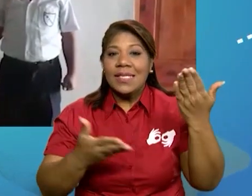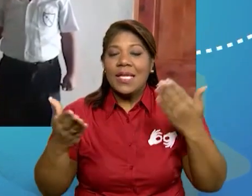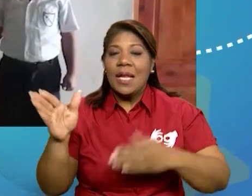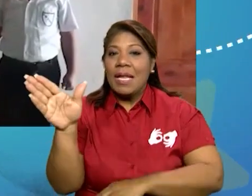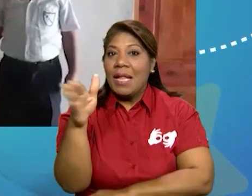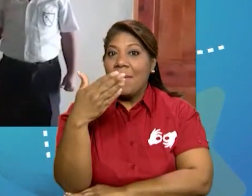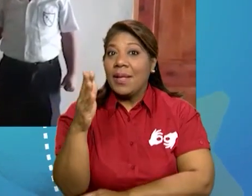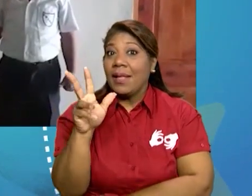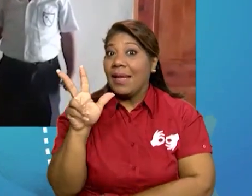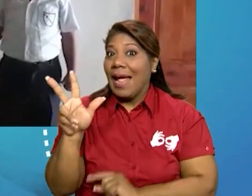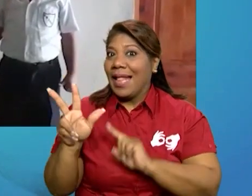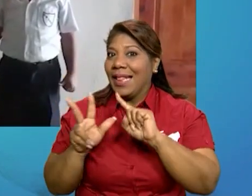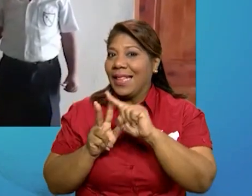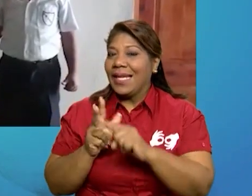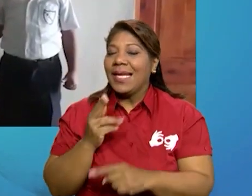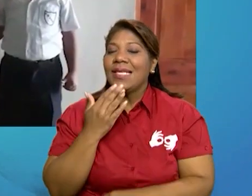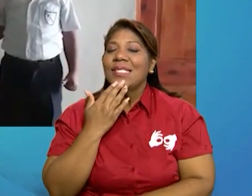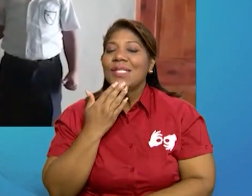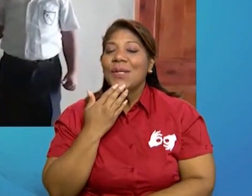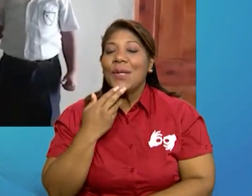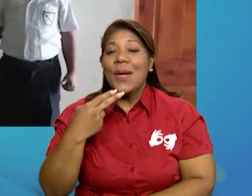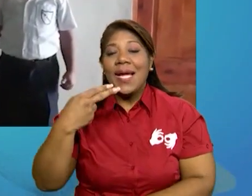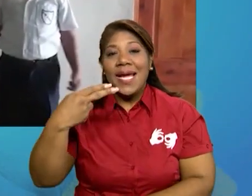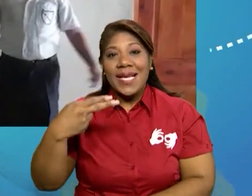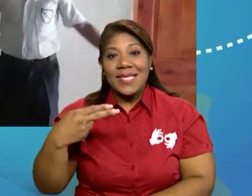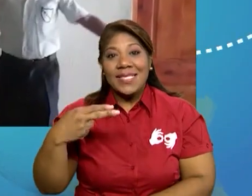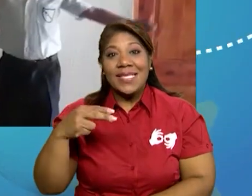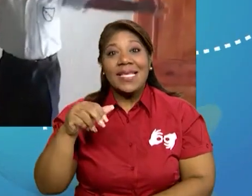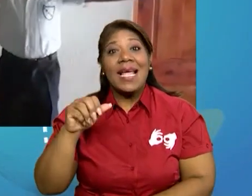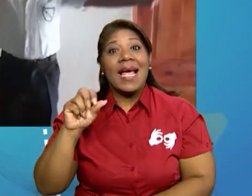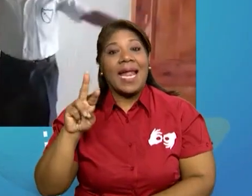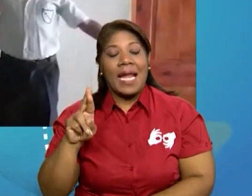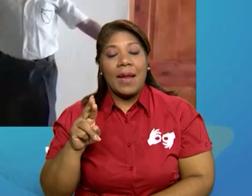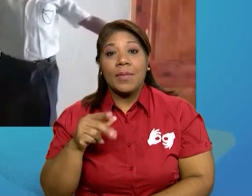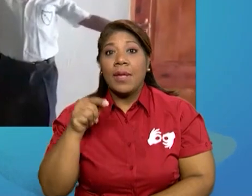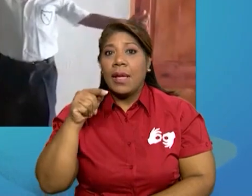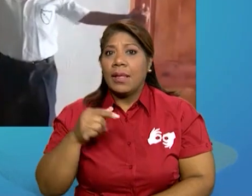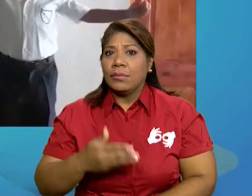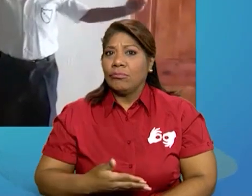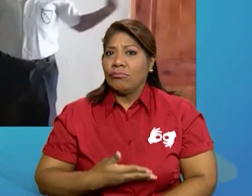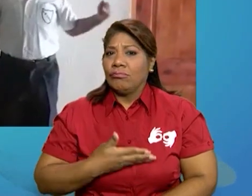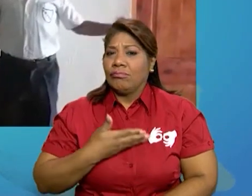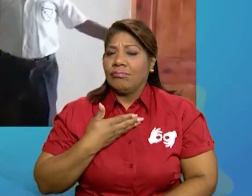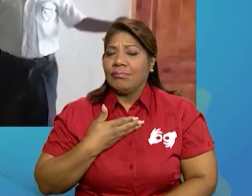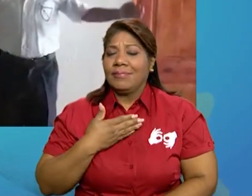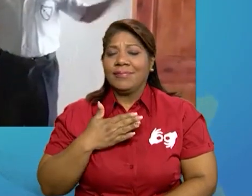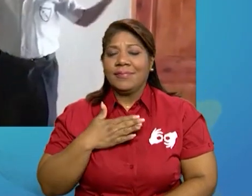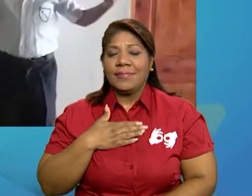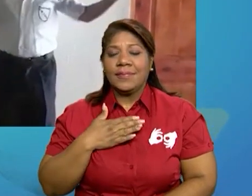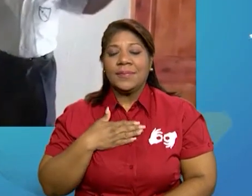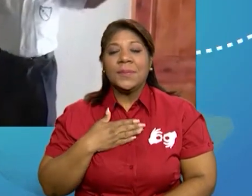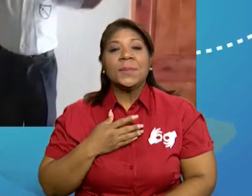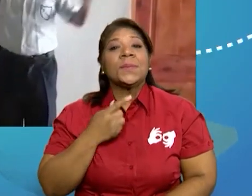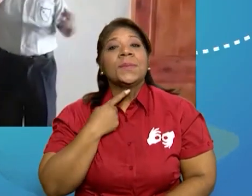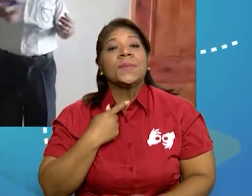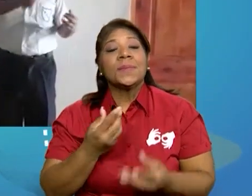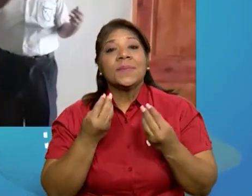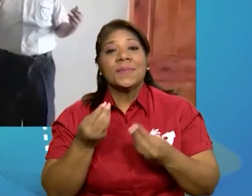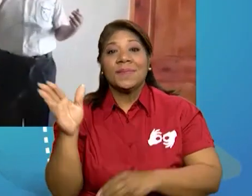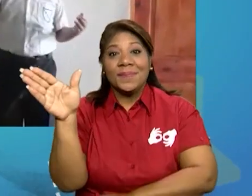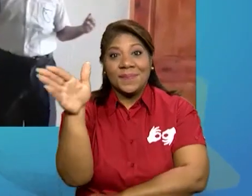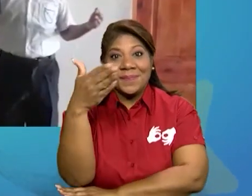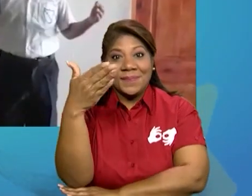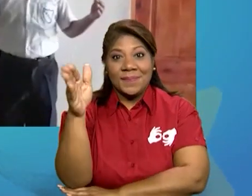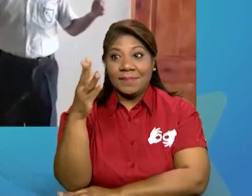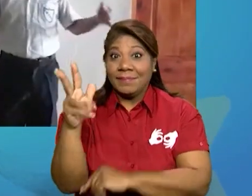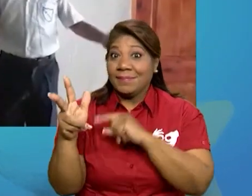Tricolor por la profesora Silvia Ramos de Arbote. Es mi orgullo y es mi encanto, mi bandera